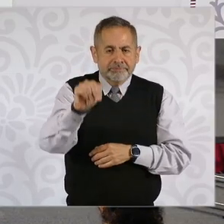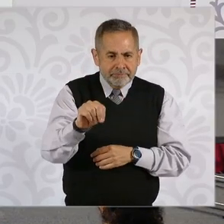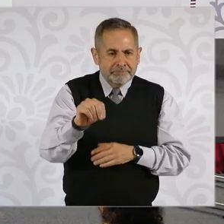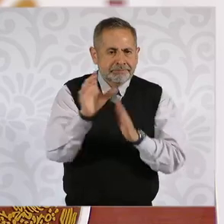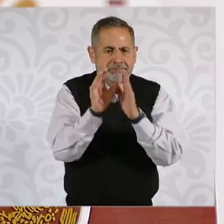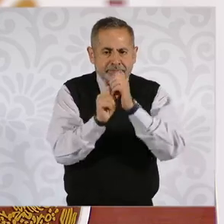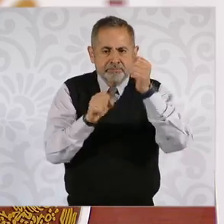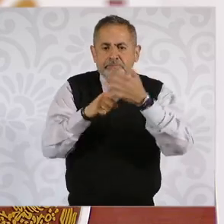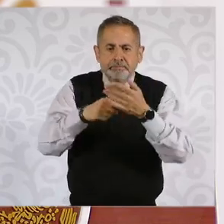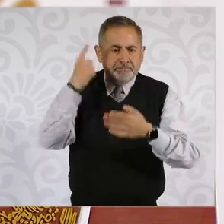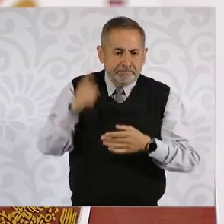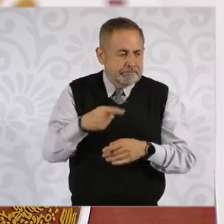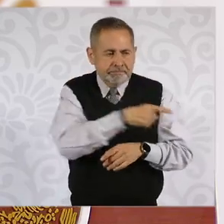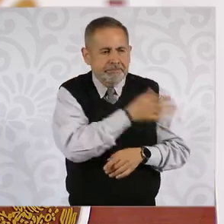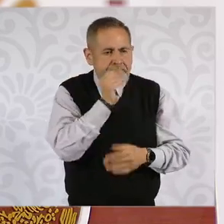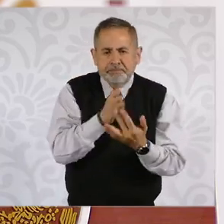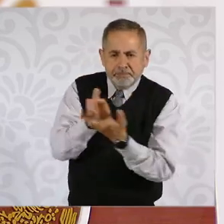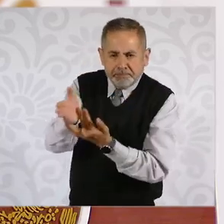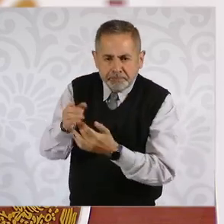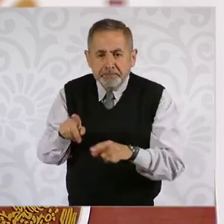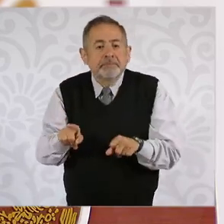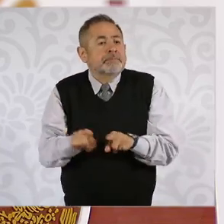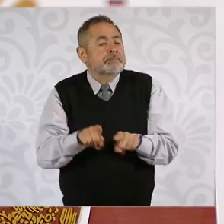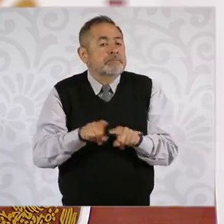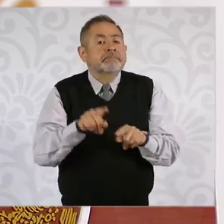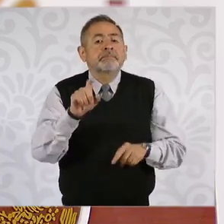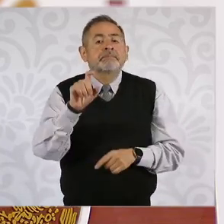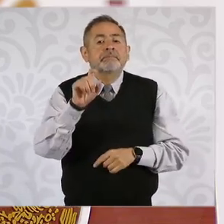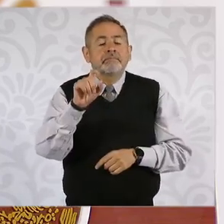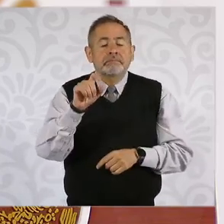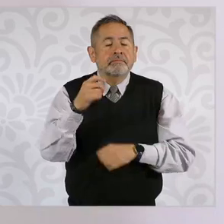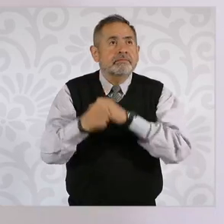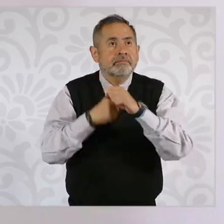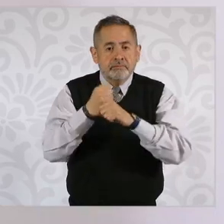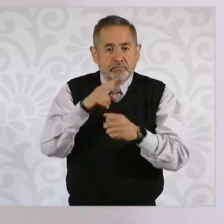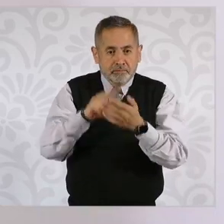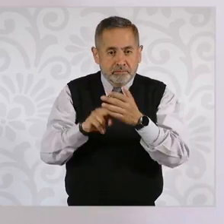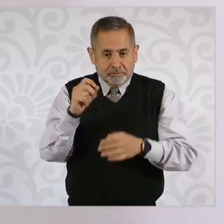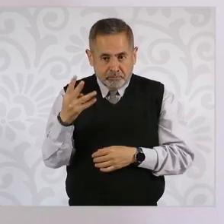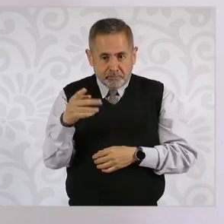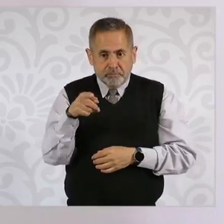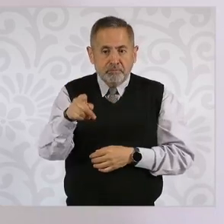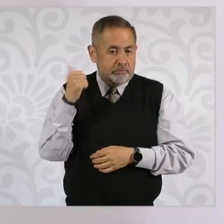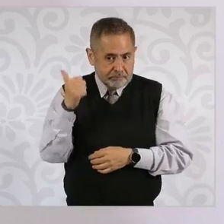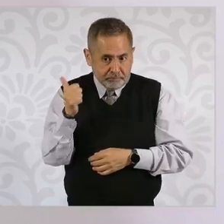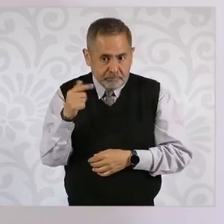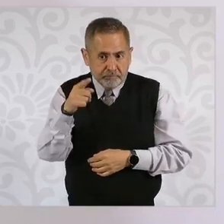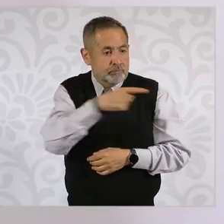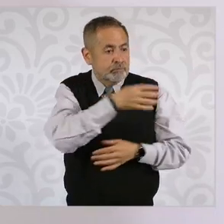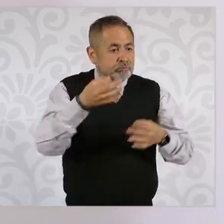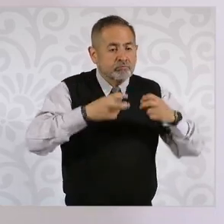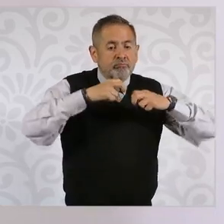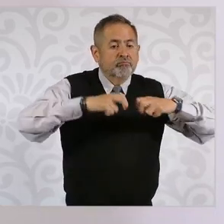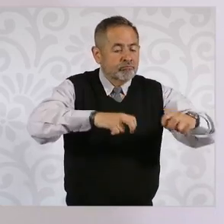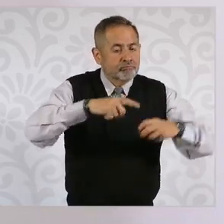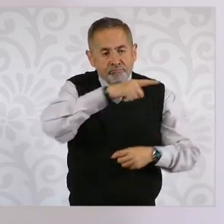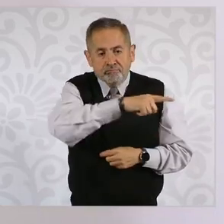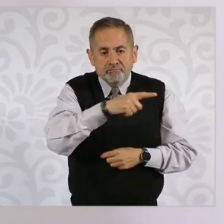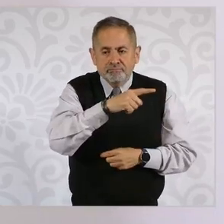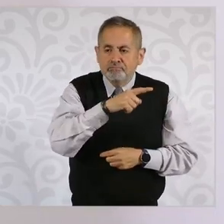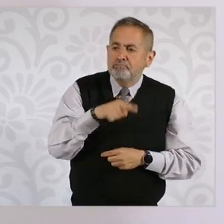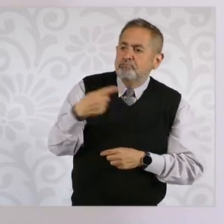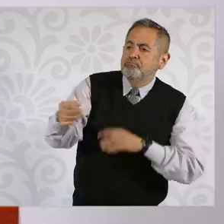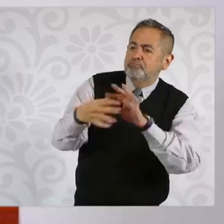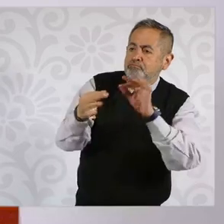También en agosto de 2024, la ministra Piña admitió un recurso del dirigente del PAN, Marco